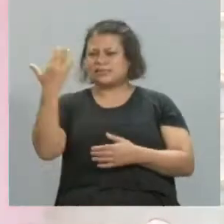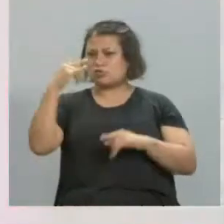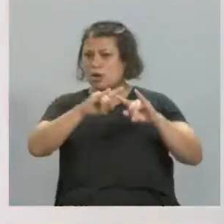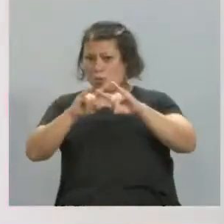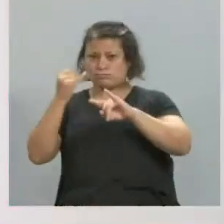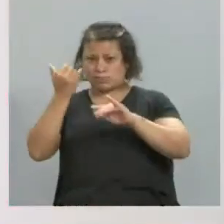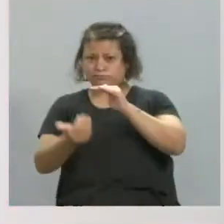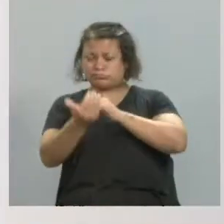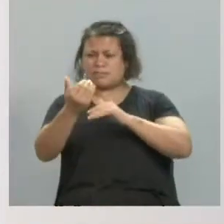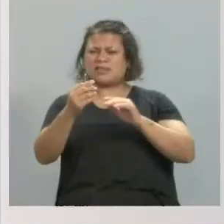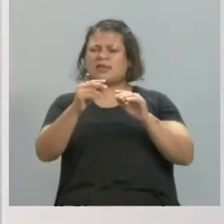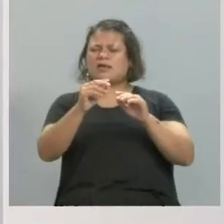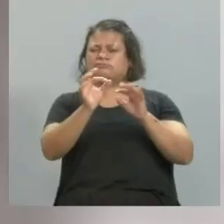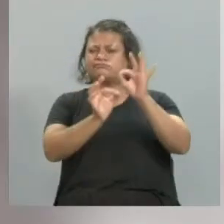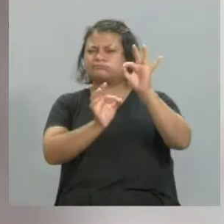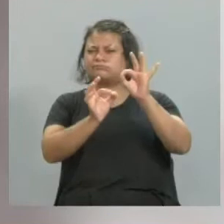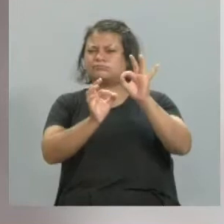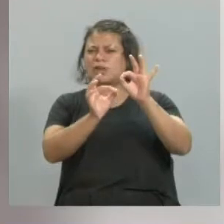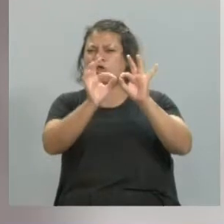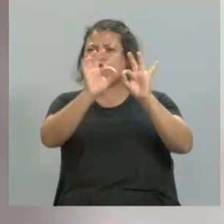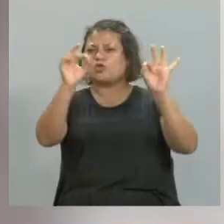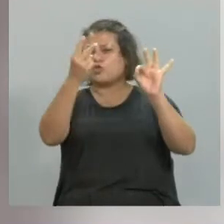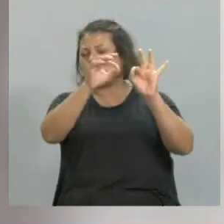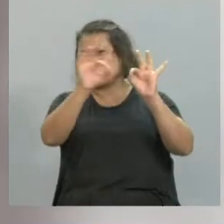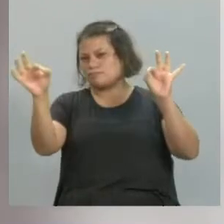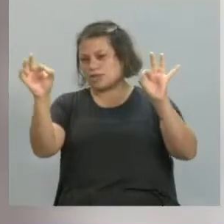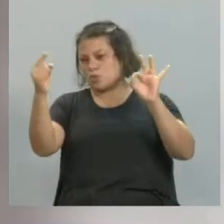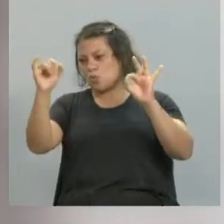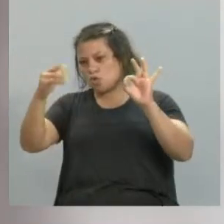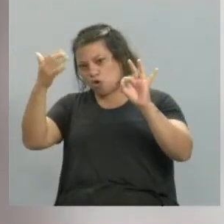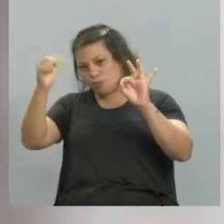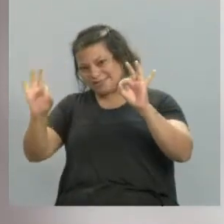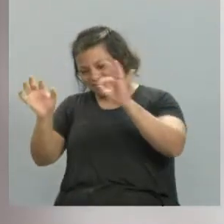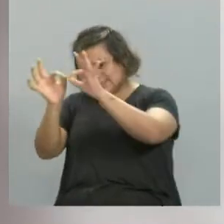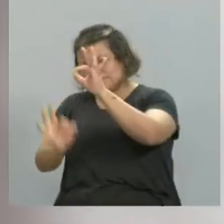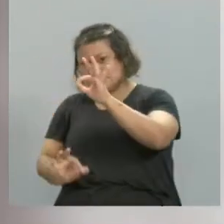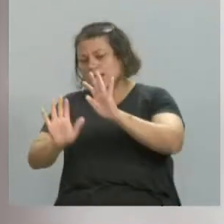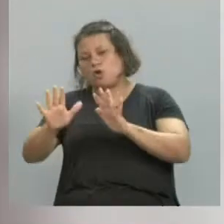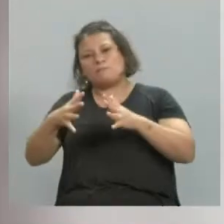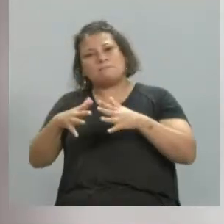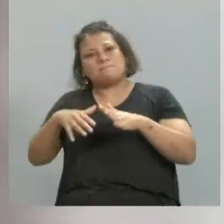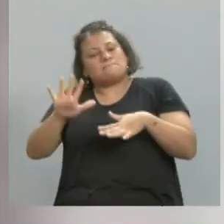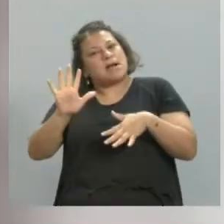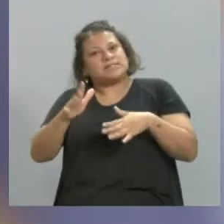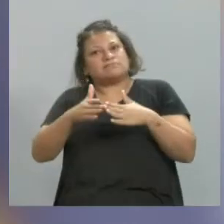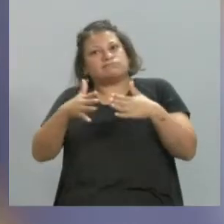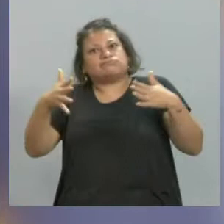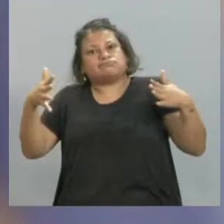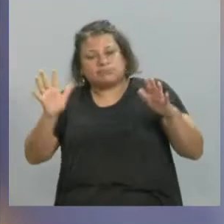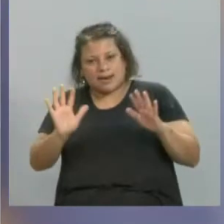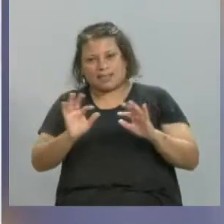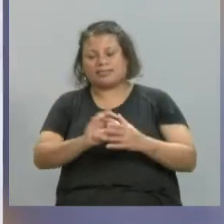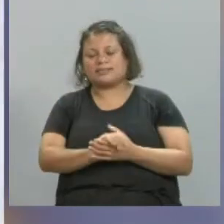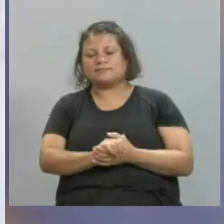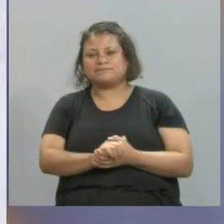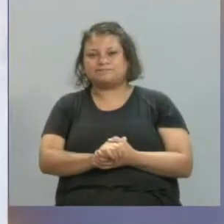metros por unos 60. Eso es lo más grande que he hecho a nivel, digamos, bastidor, ¿no?